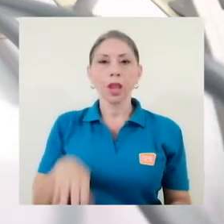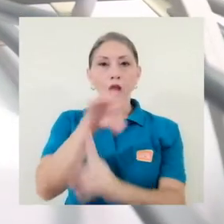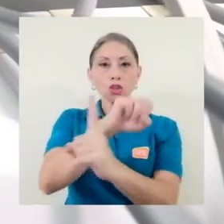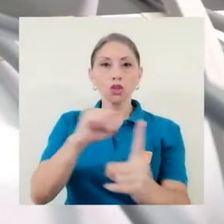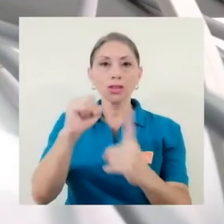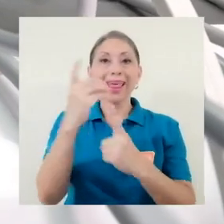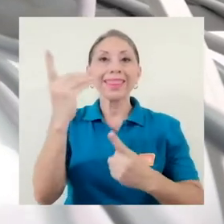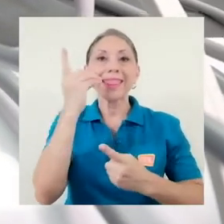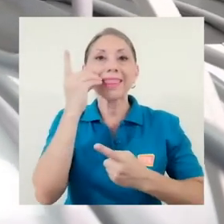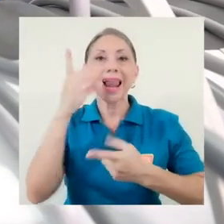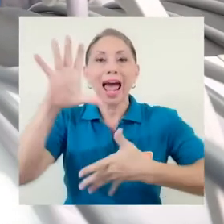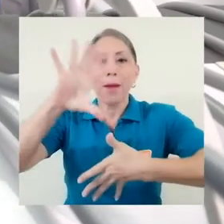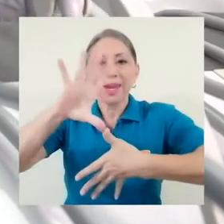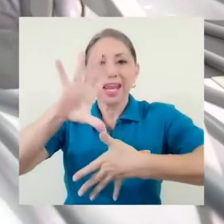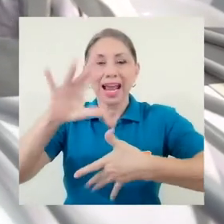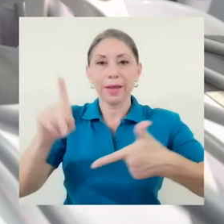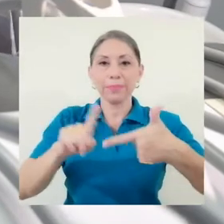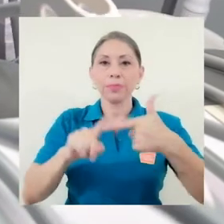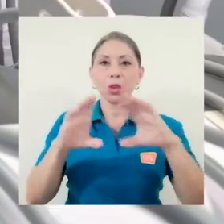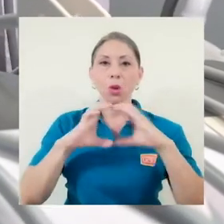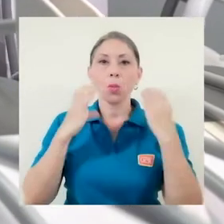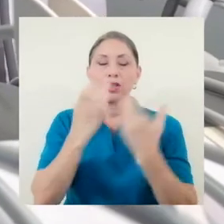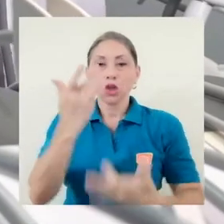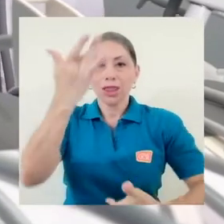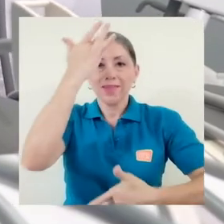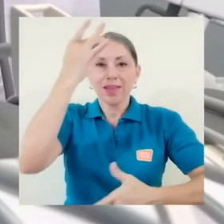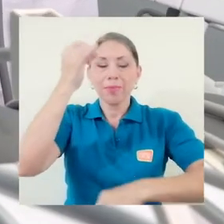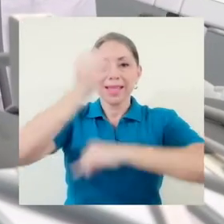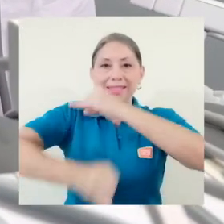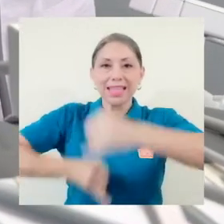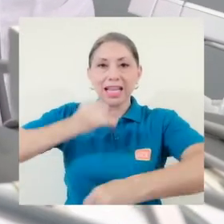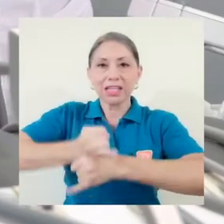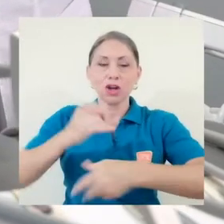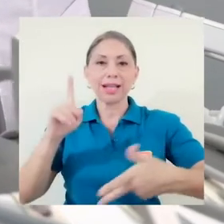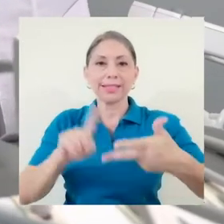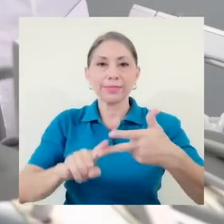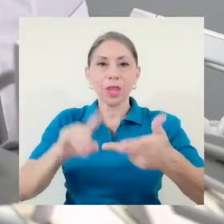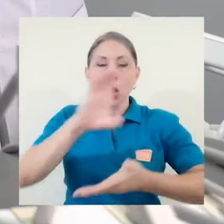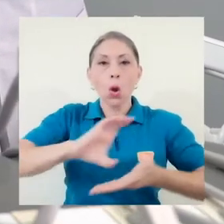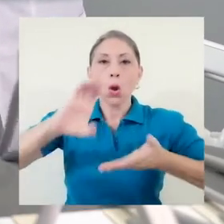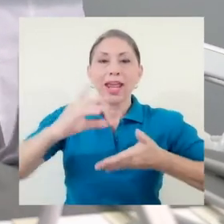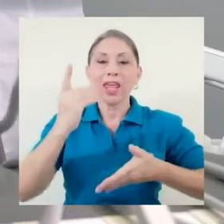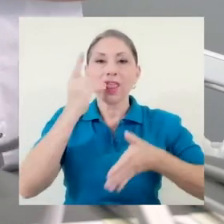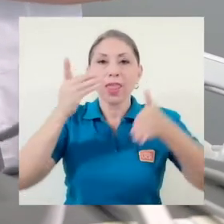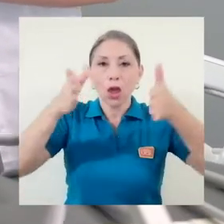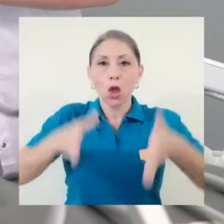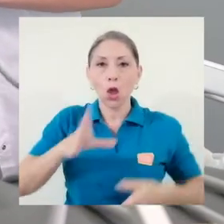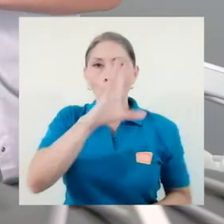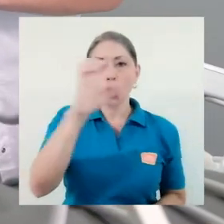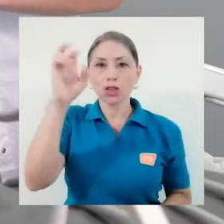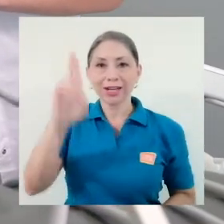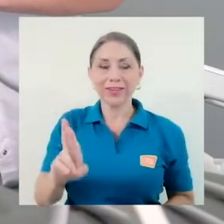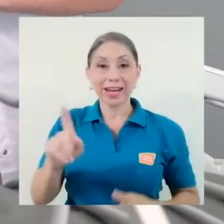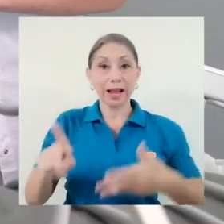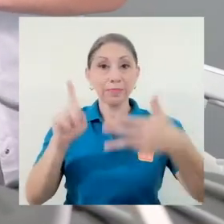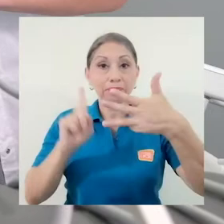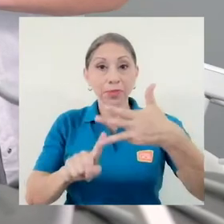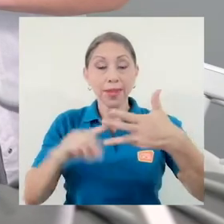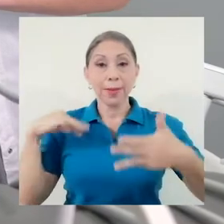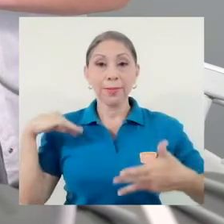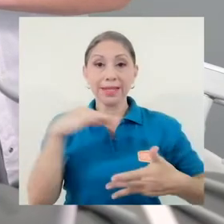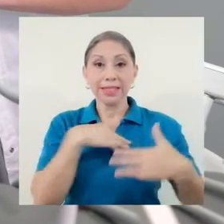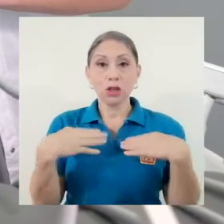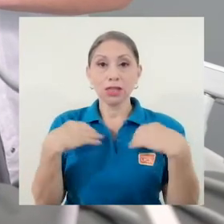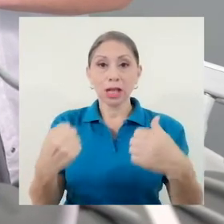La Sociedad Dental Americana, la Comisión de Enfermedades Internacionales, el Colegio de Odontólogos de Costa Rica,